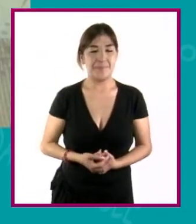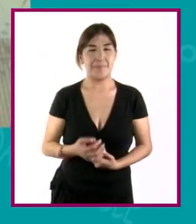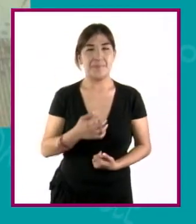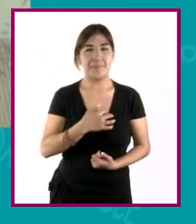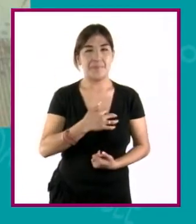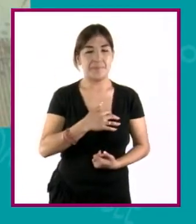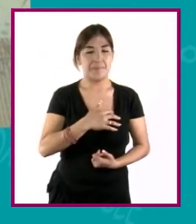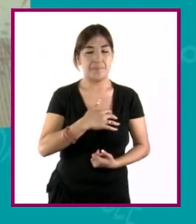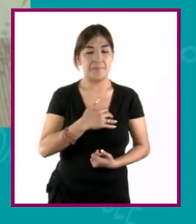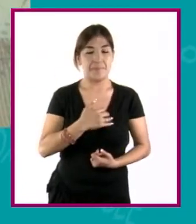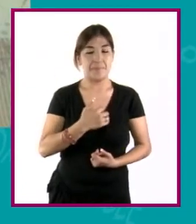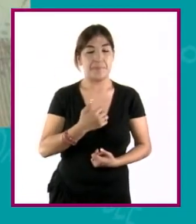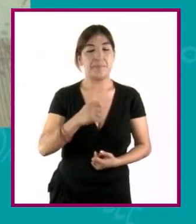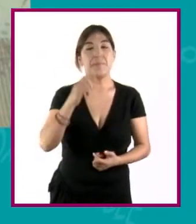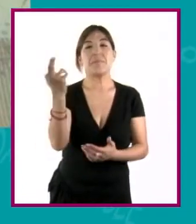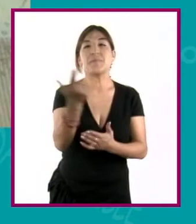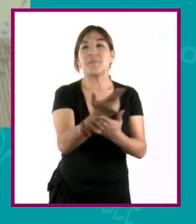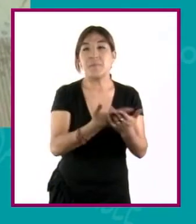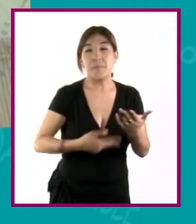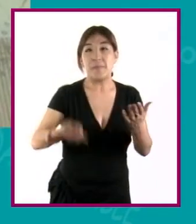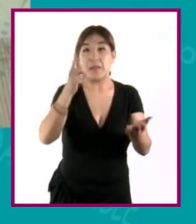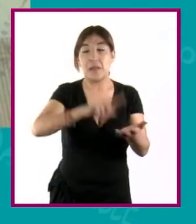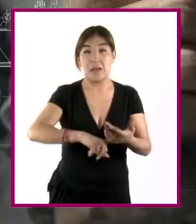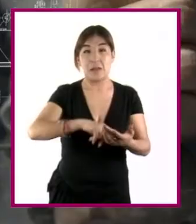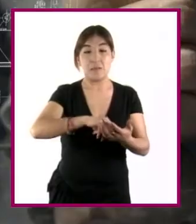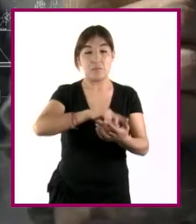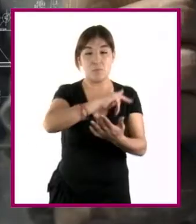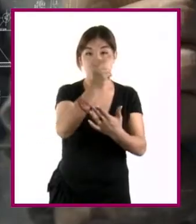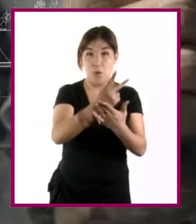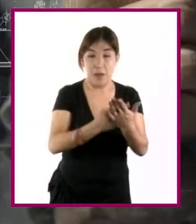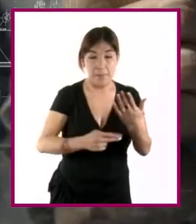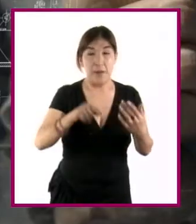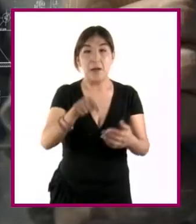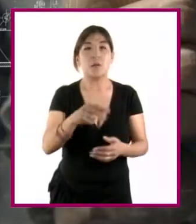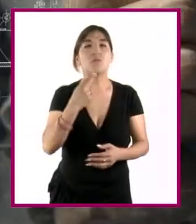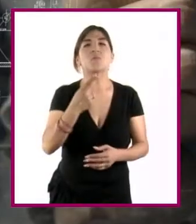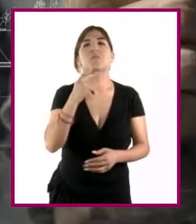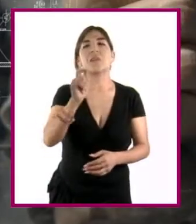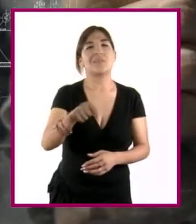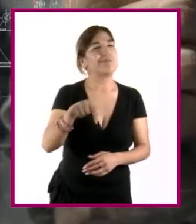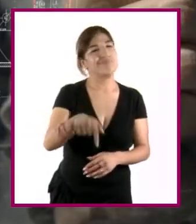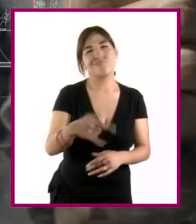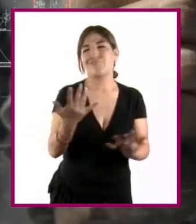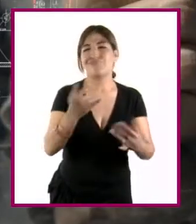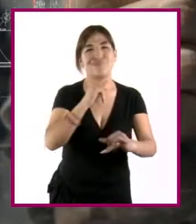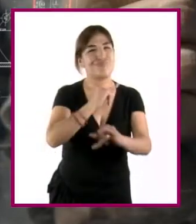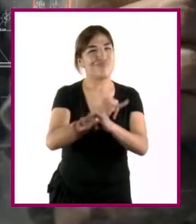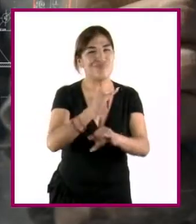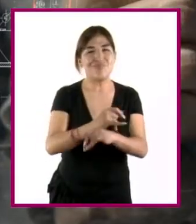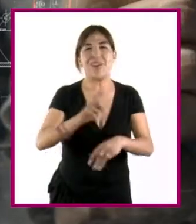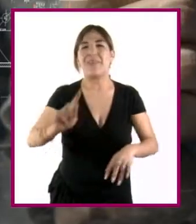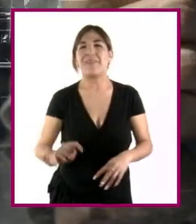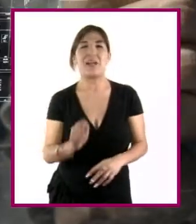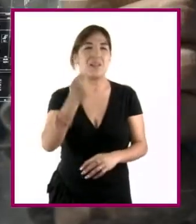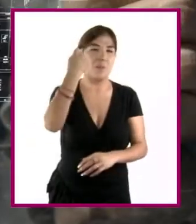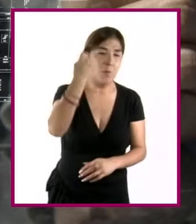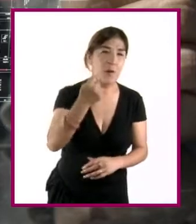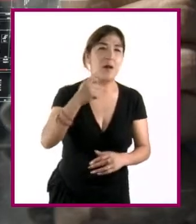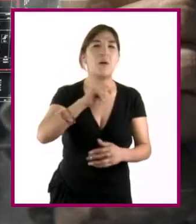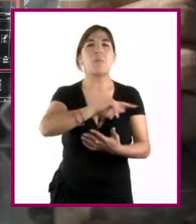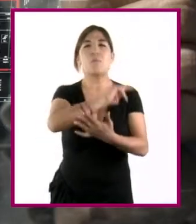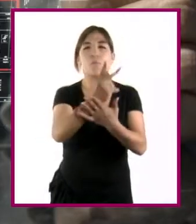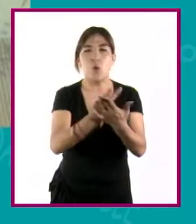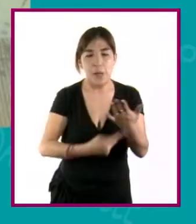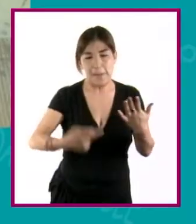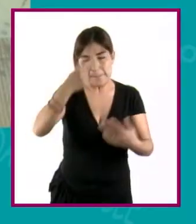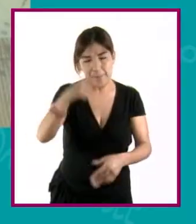Bueno, las herramientas y los programas que actualmente se utilizan tienen que ver ya con la era digital, tienen que ver con programas de